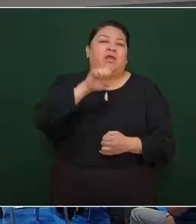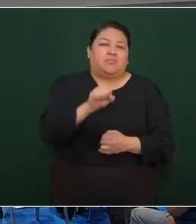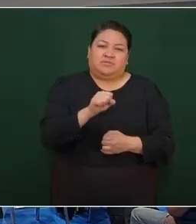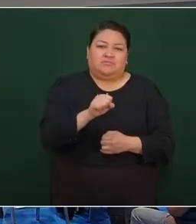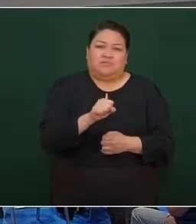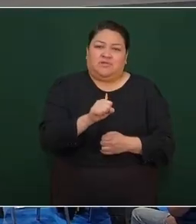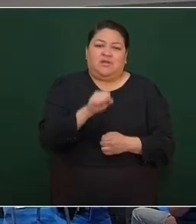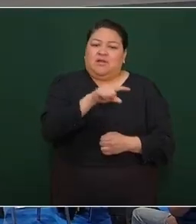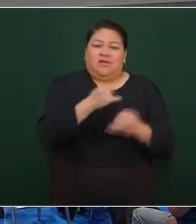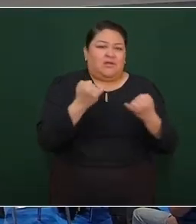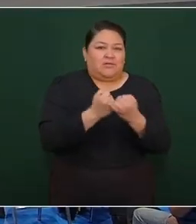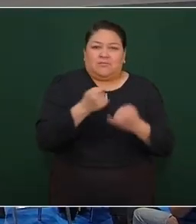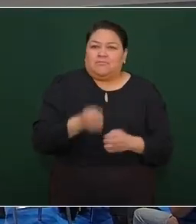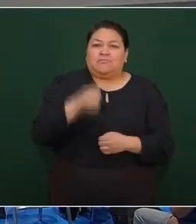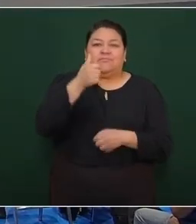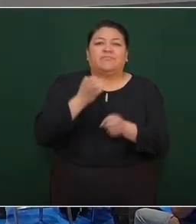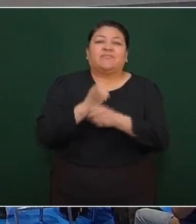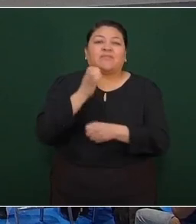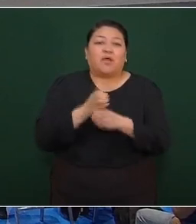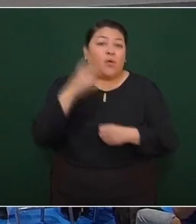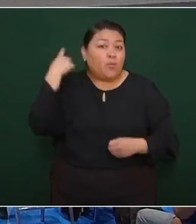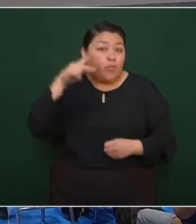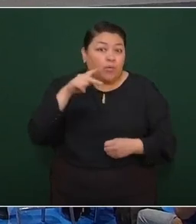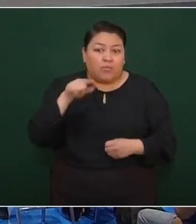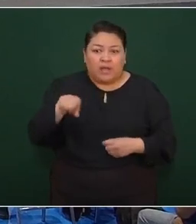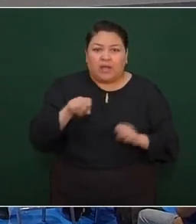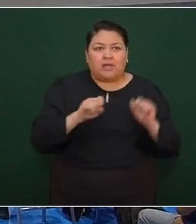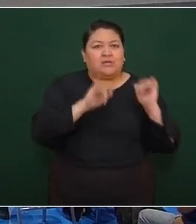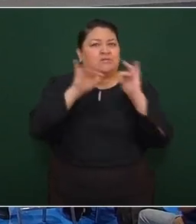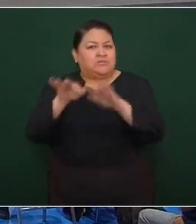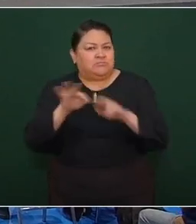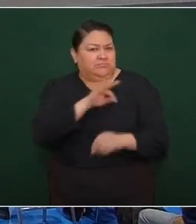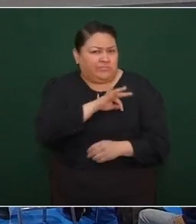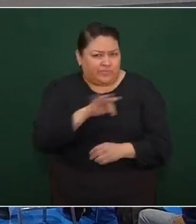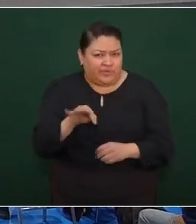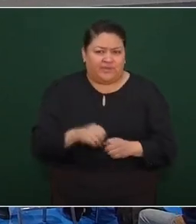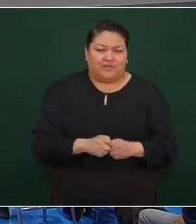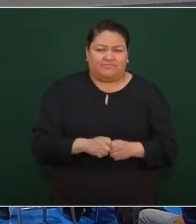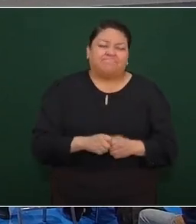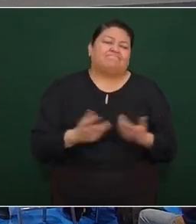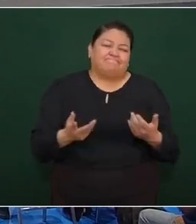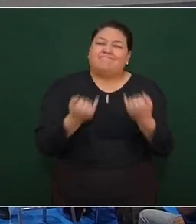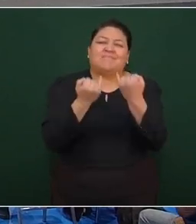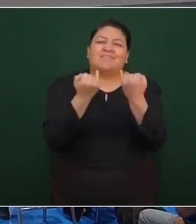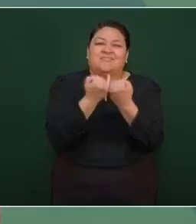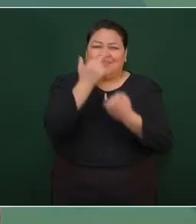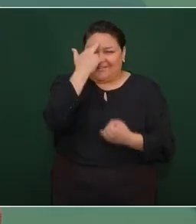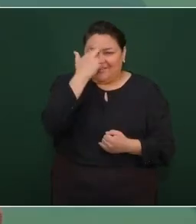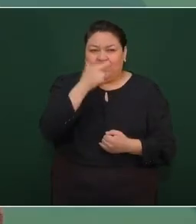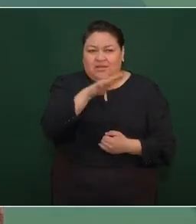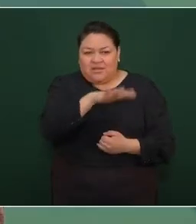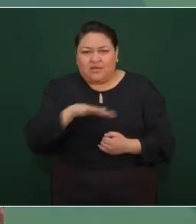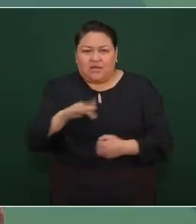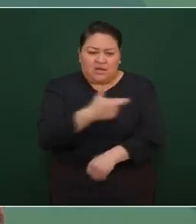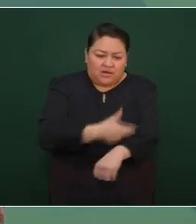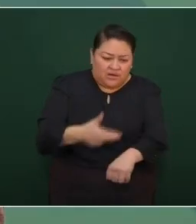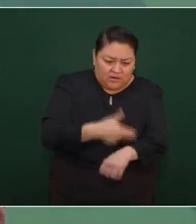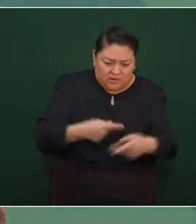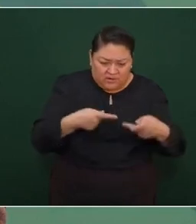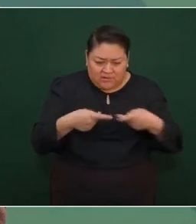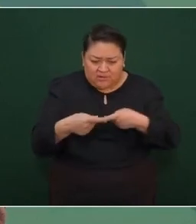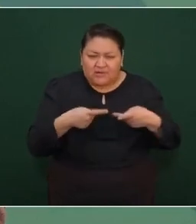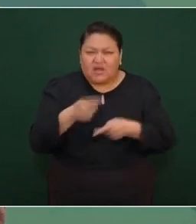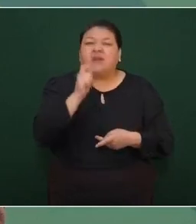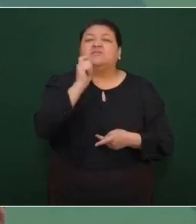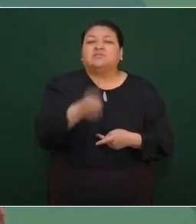Es la primera en el Estado de Puebla que tiene estas condiciones. De la misma manera, se están generando los trámites correspondientes